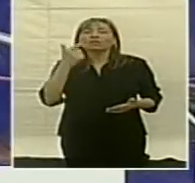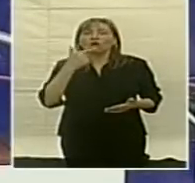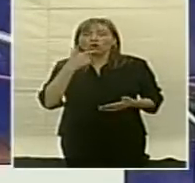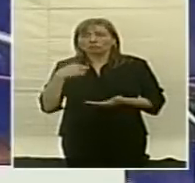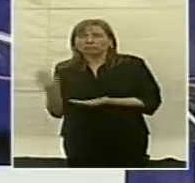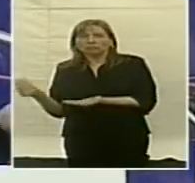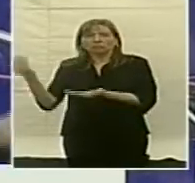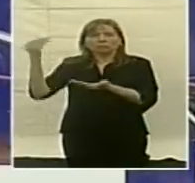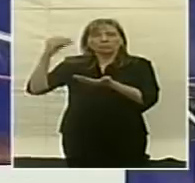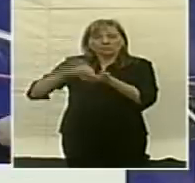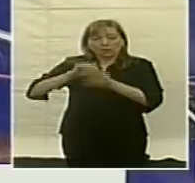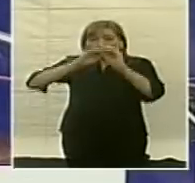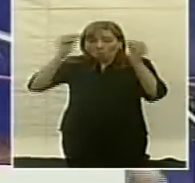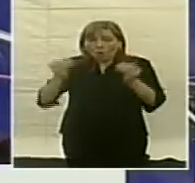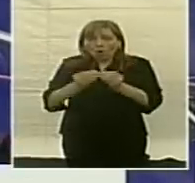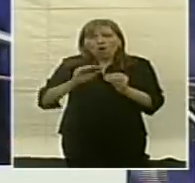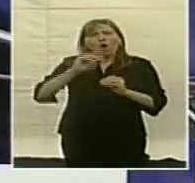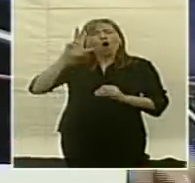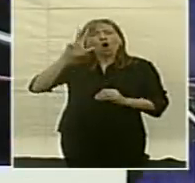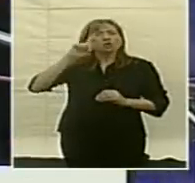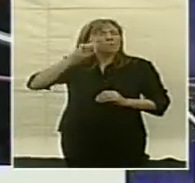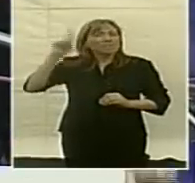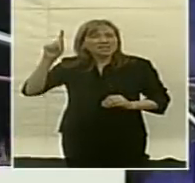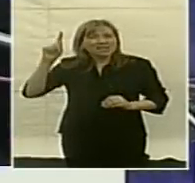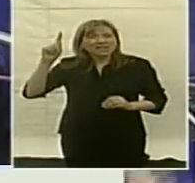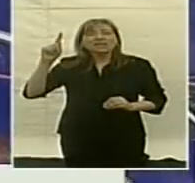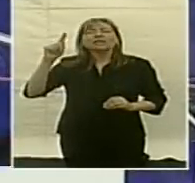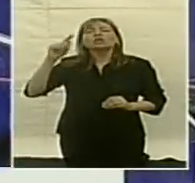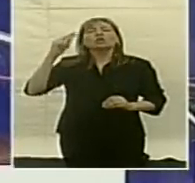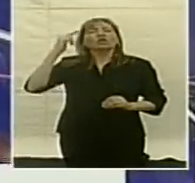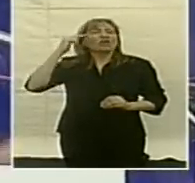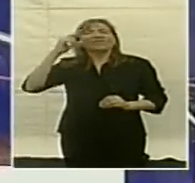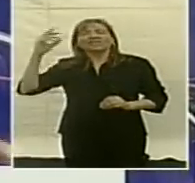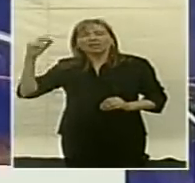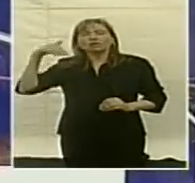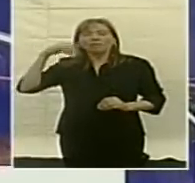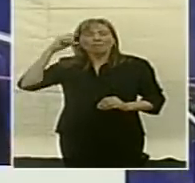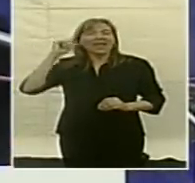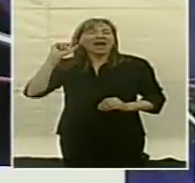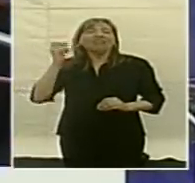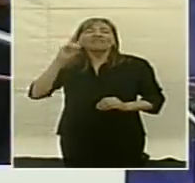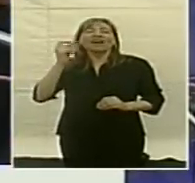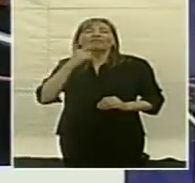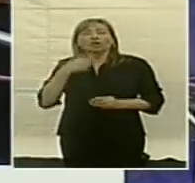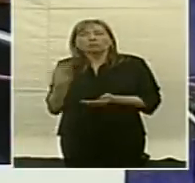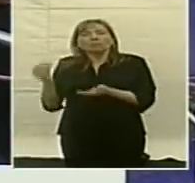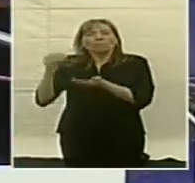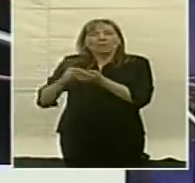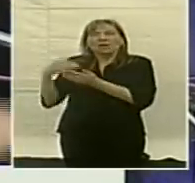a 8.122 megavatios más, desde el año 2003 a la fecha,